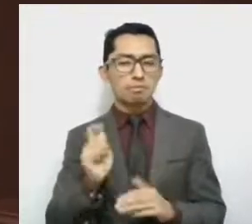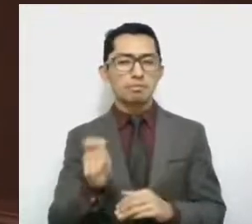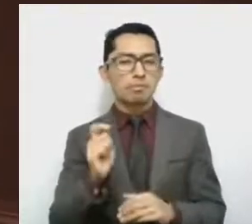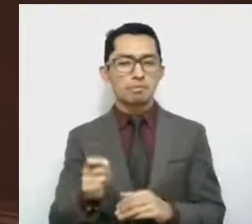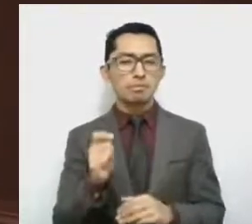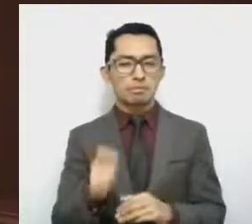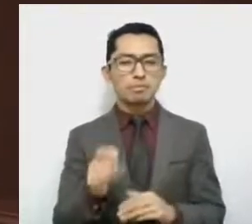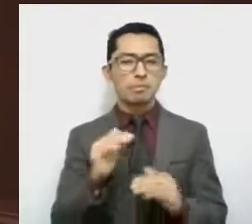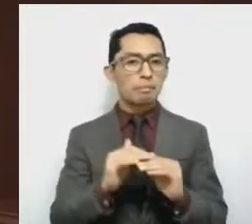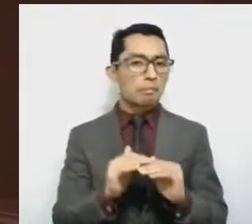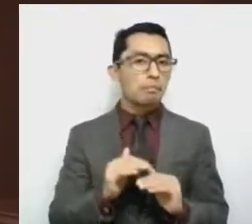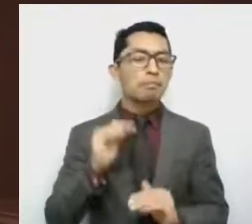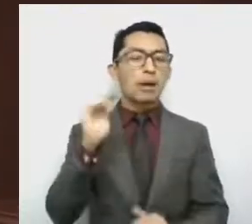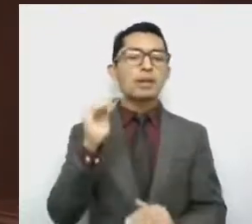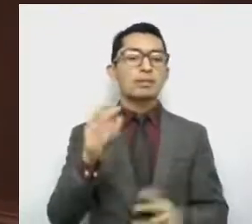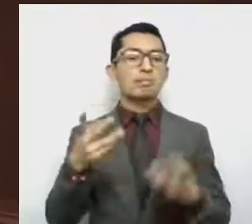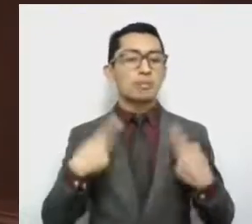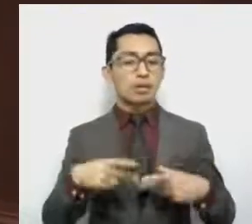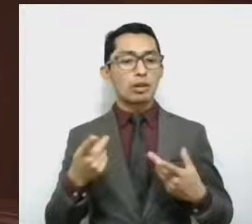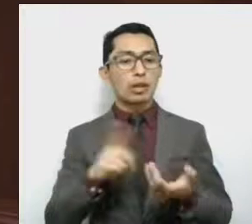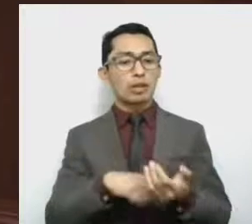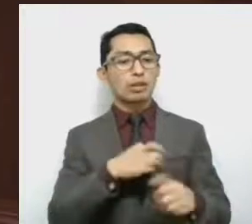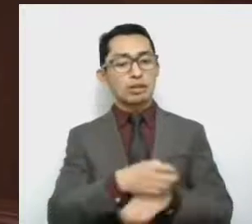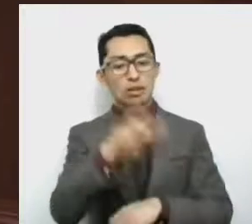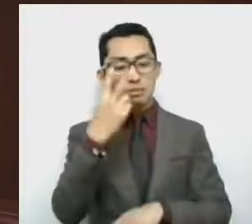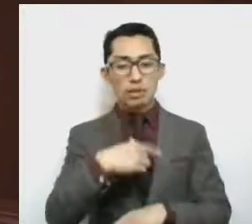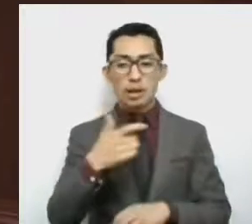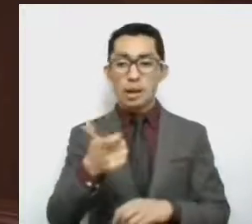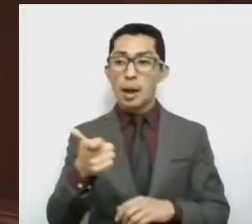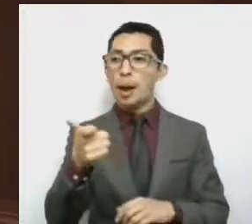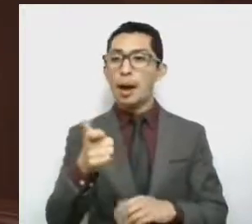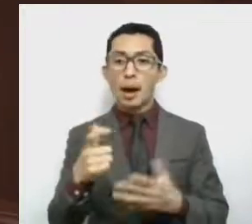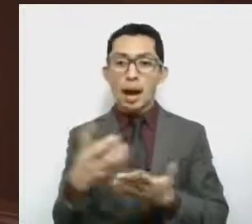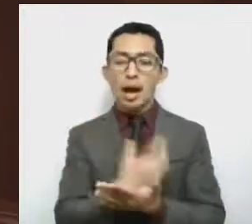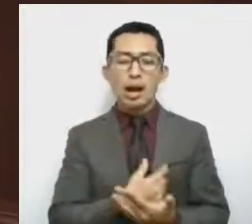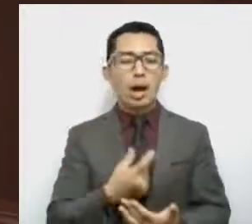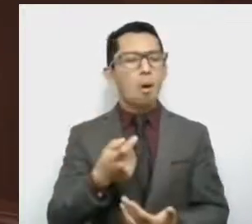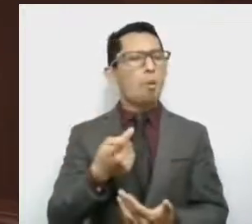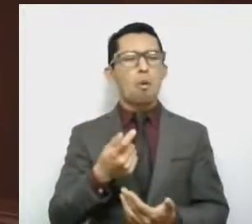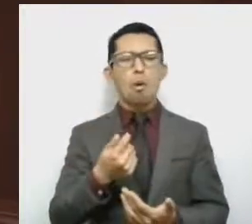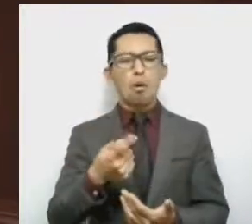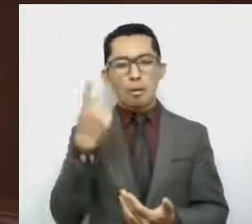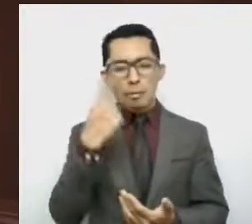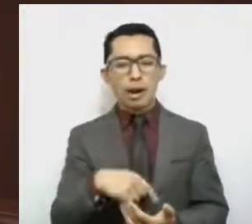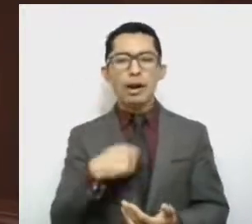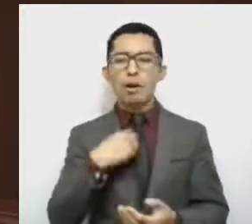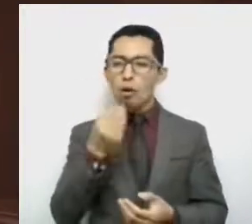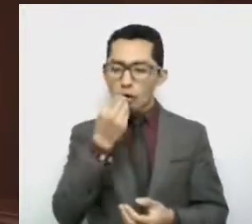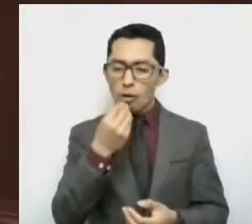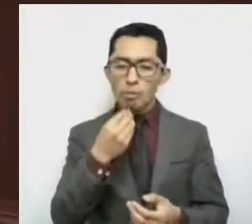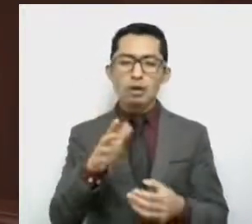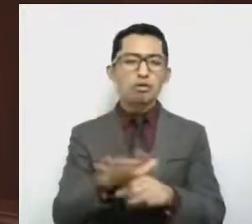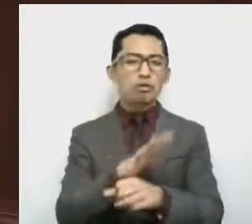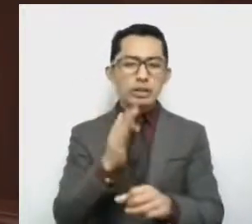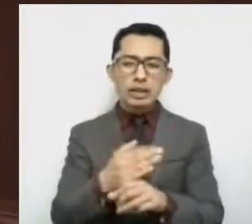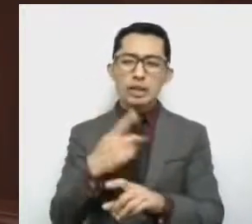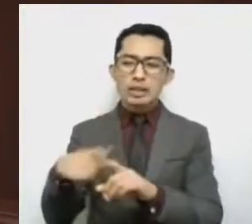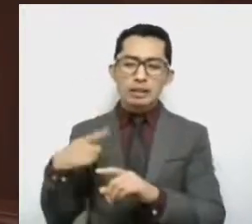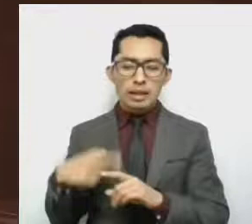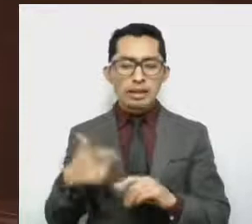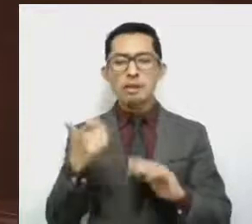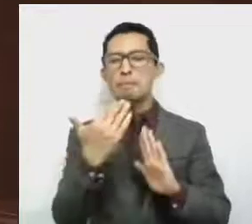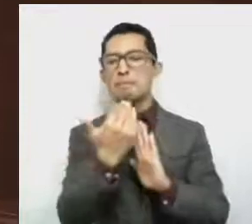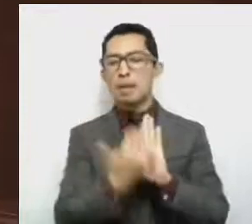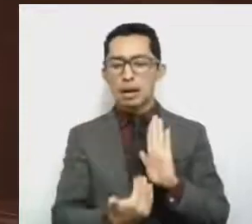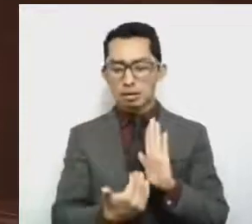aumentaron los mexiquenses con ingresos insuficientes para adquirir una canasta alimentaria a consecuencia de la